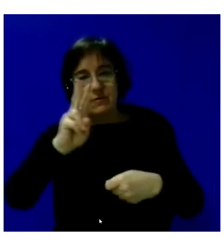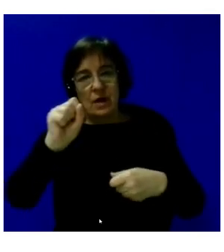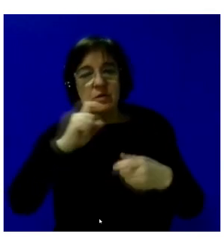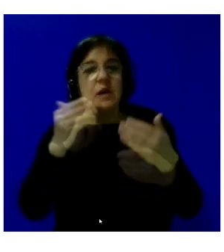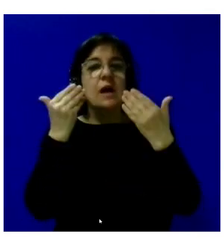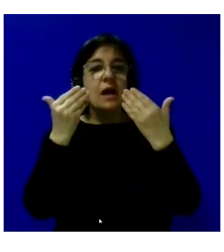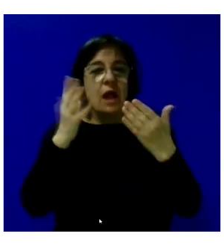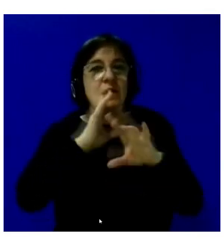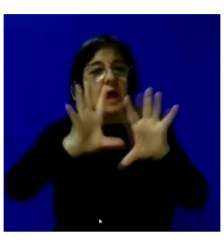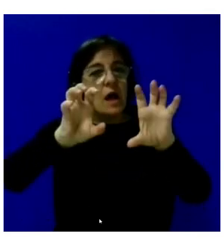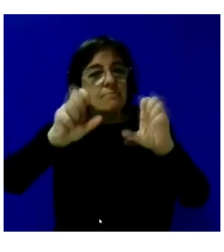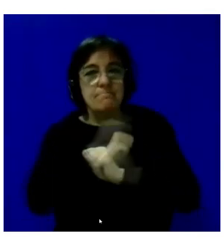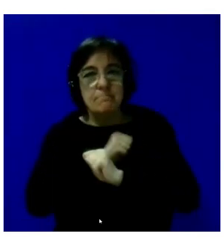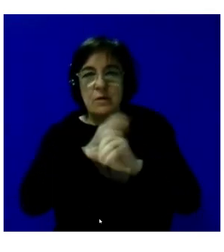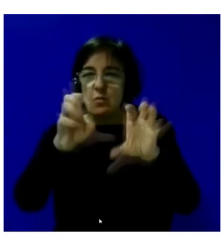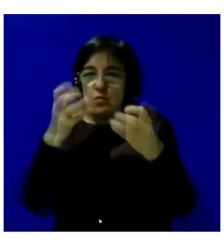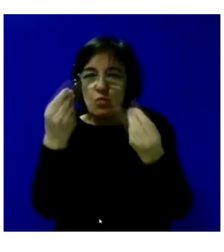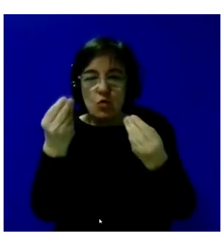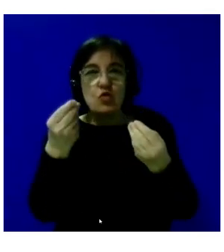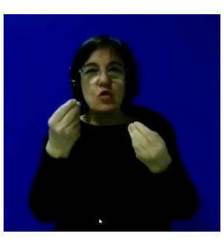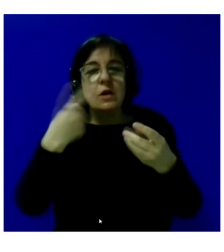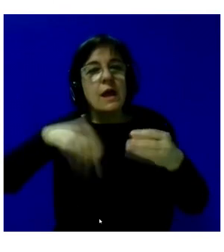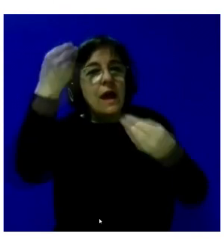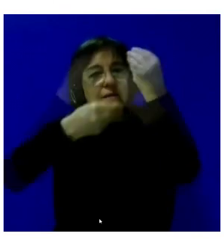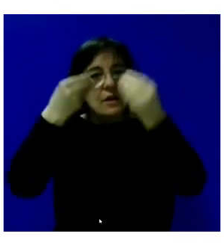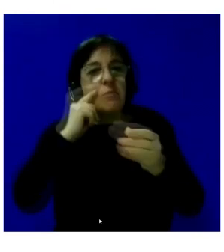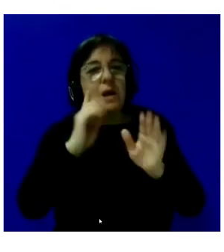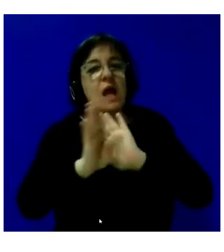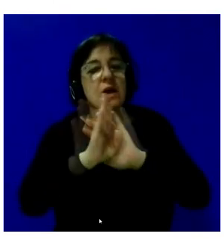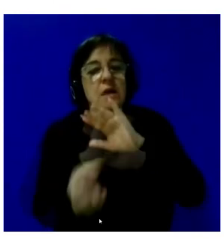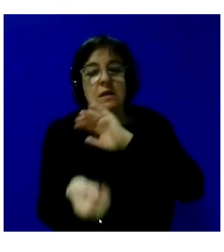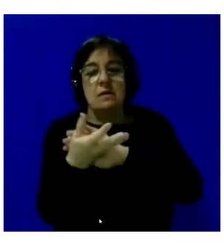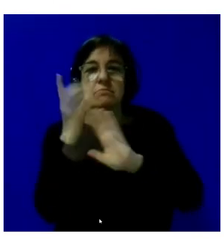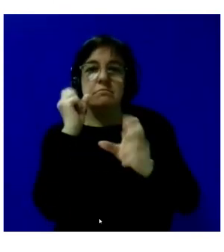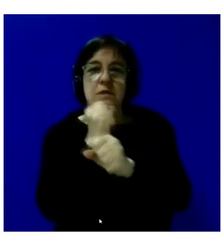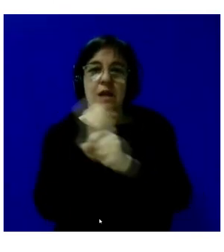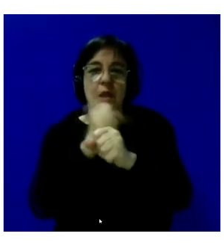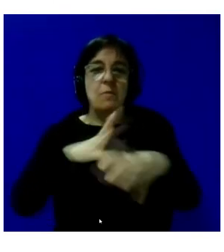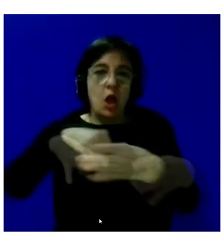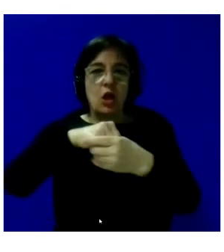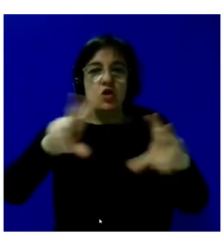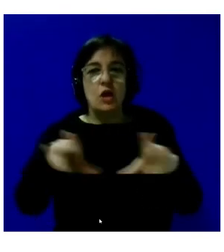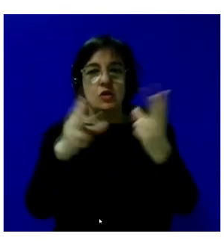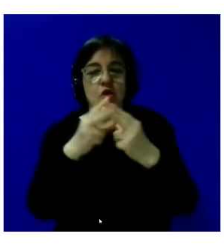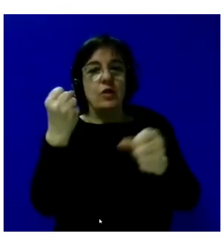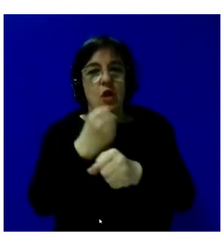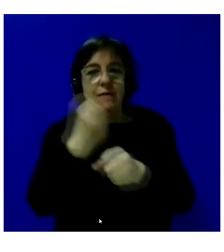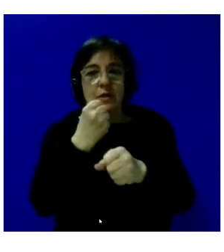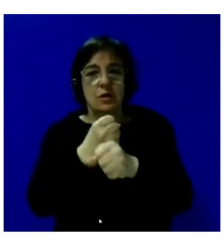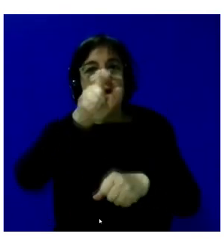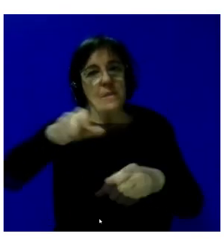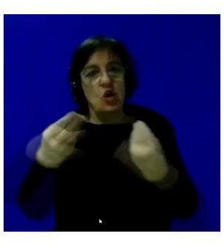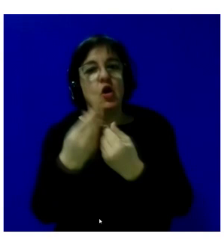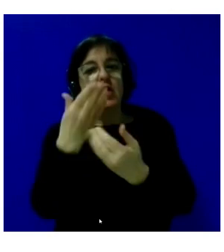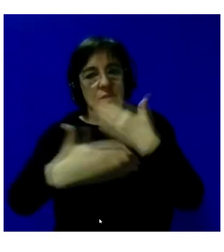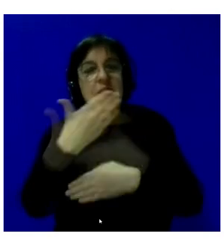Esperamos aprender mucho y, sobre todo, reflexionar para seguir generando y trabajando por la inclusión sociolaboral de personas con